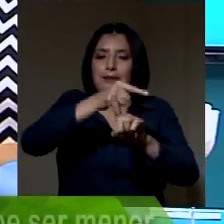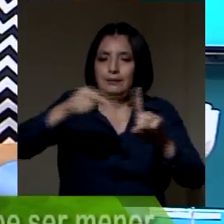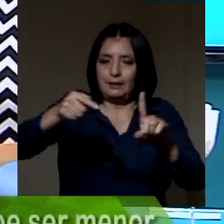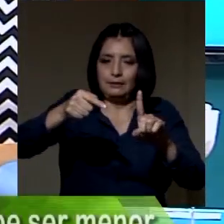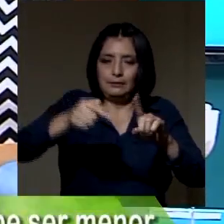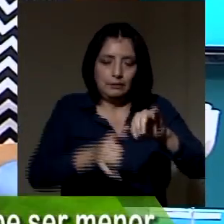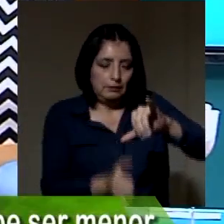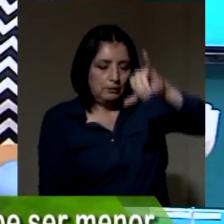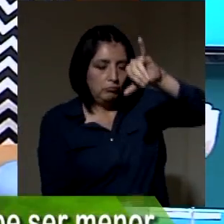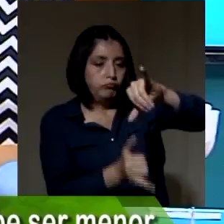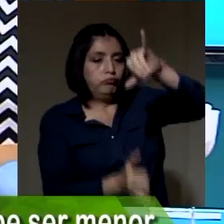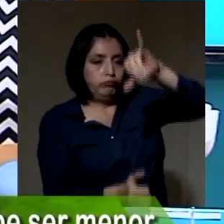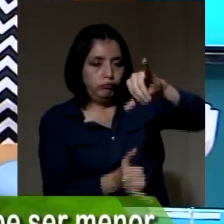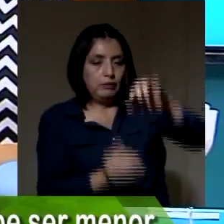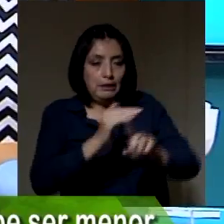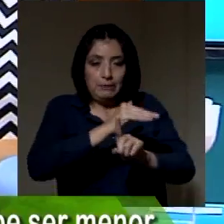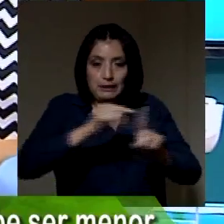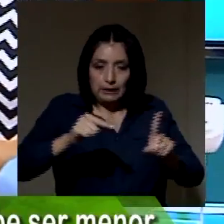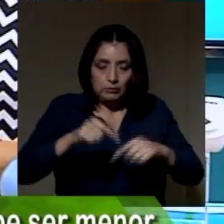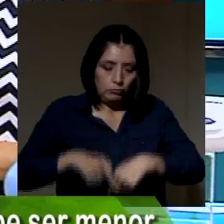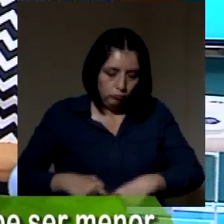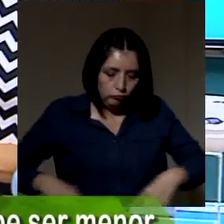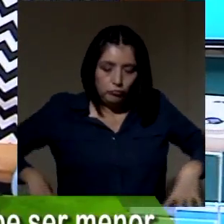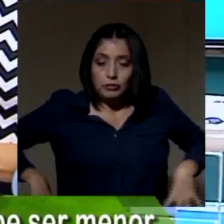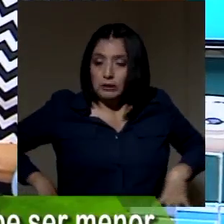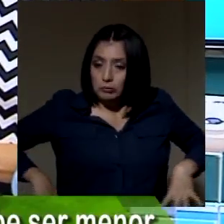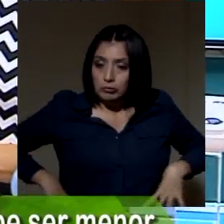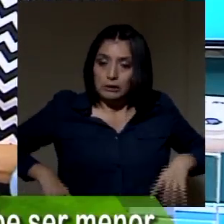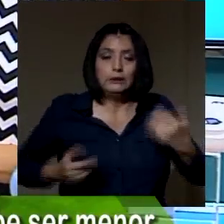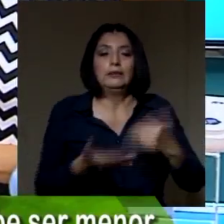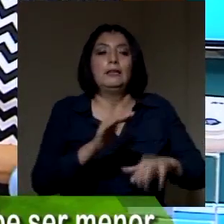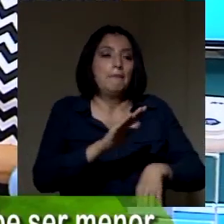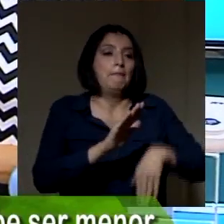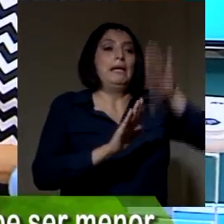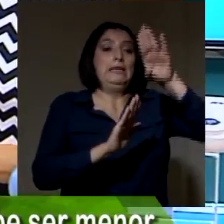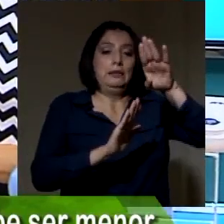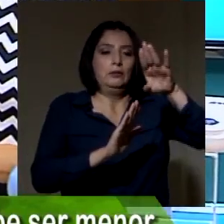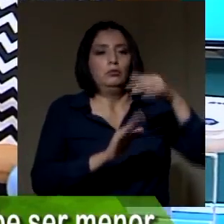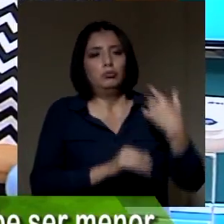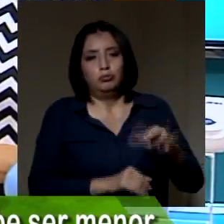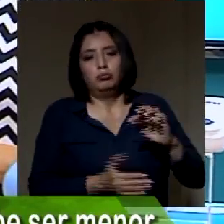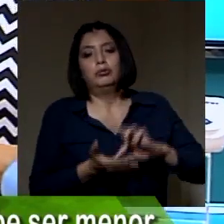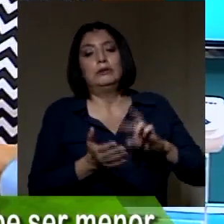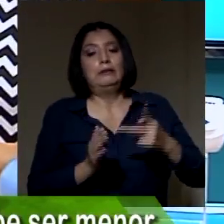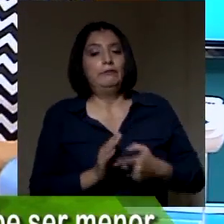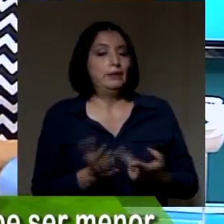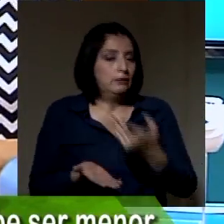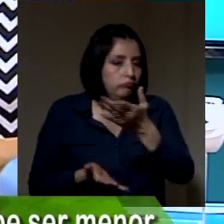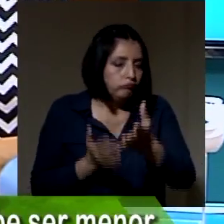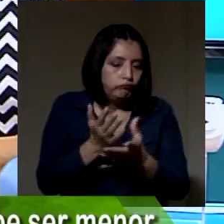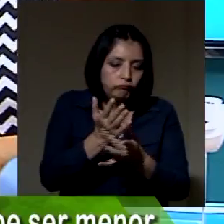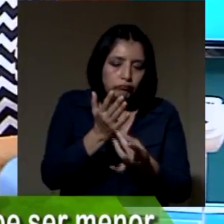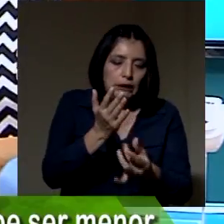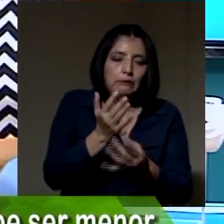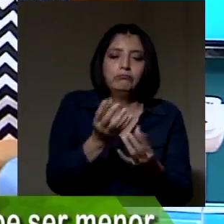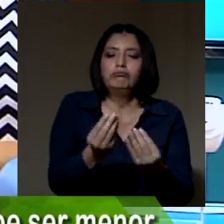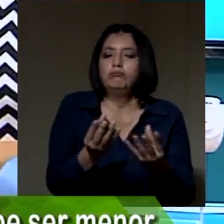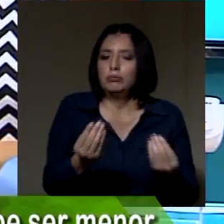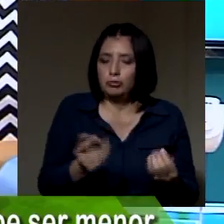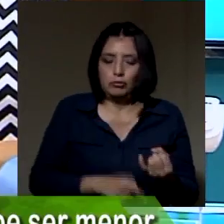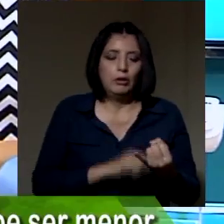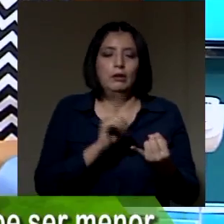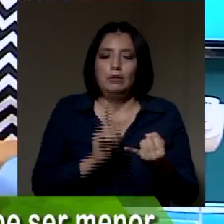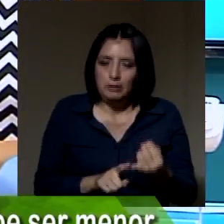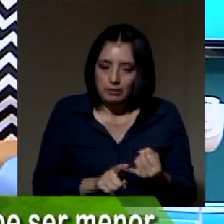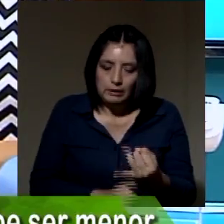talla tiene que ser su cintura. Si es más que eso, quiere decir que usted tiene grasa en exceso. Encima